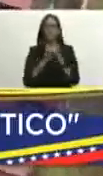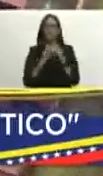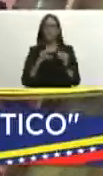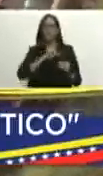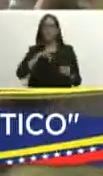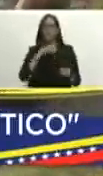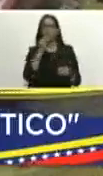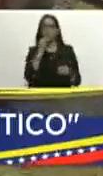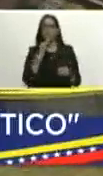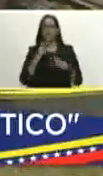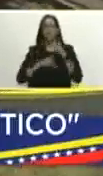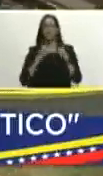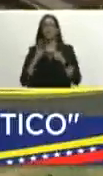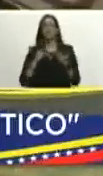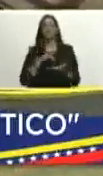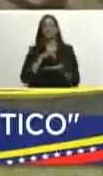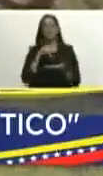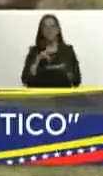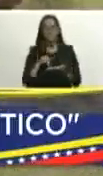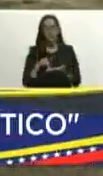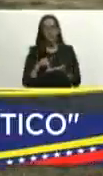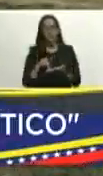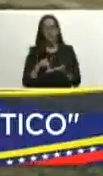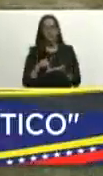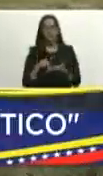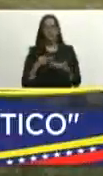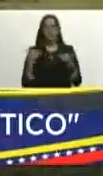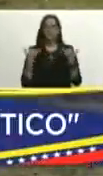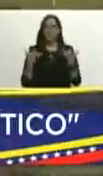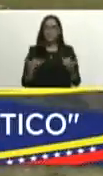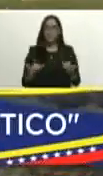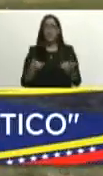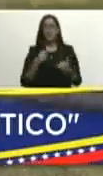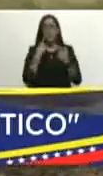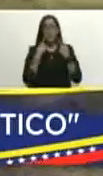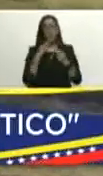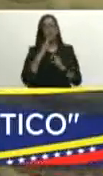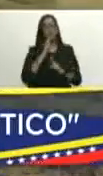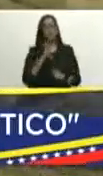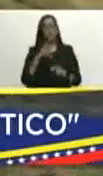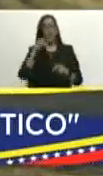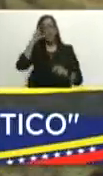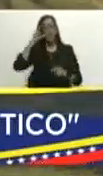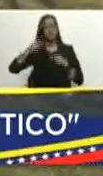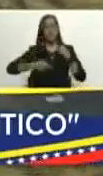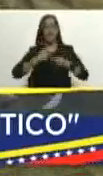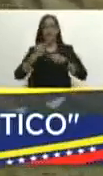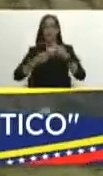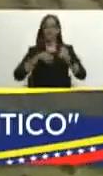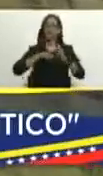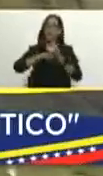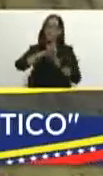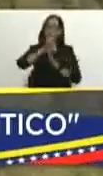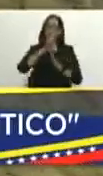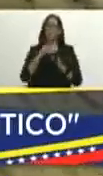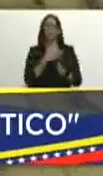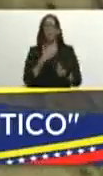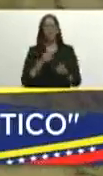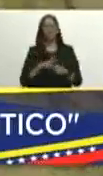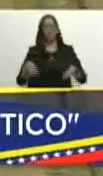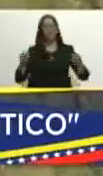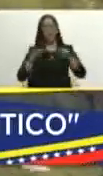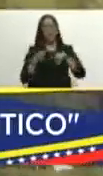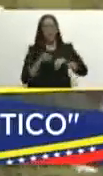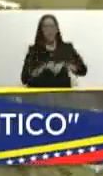producción nacional ya está usted mismo hablando de los resultados de este año que van en aumento y quiero que se valore a la hora